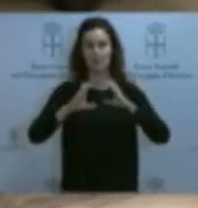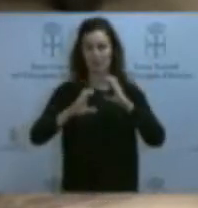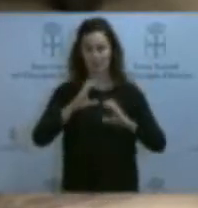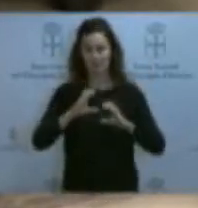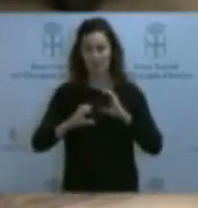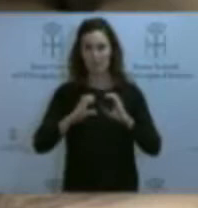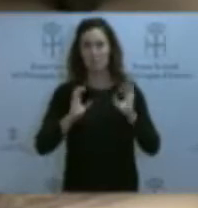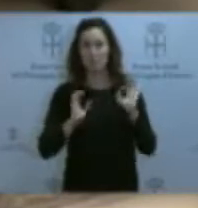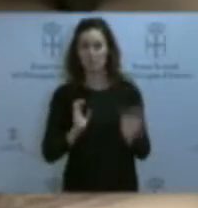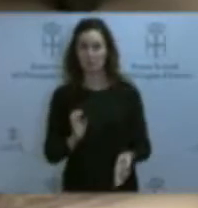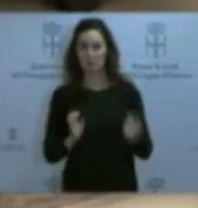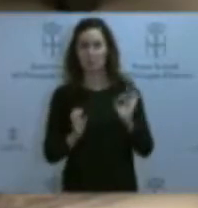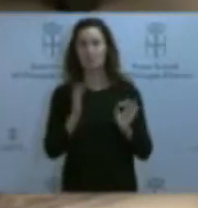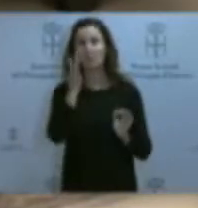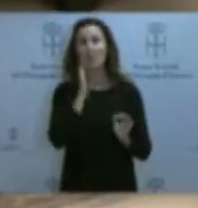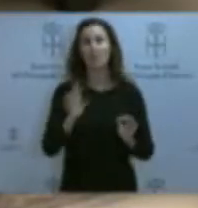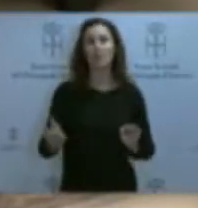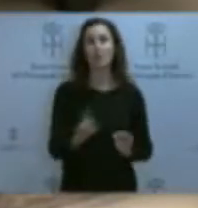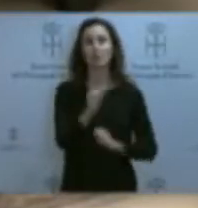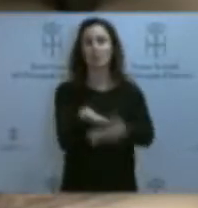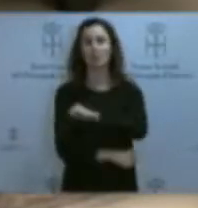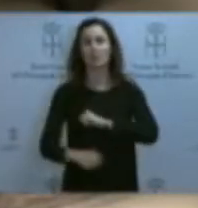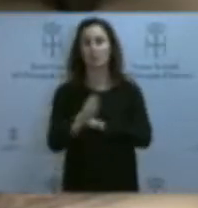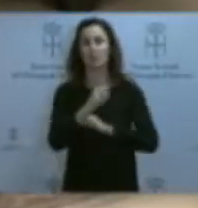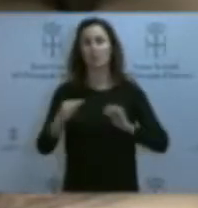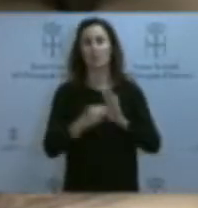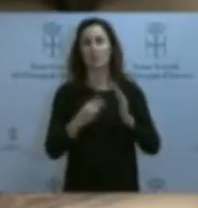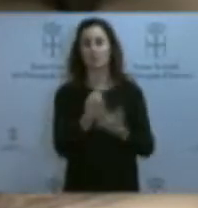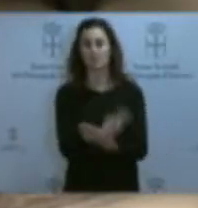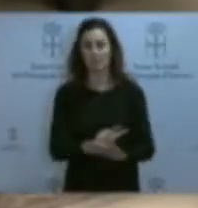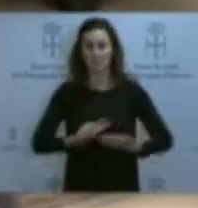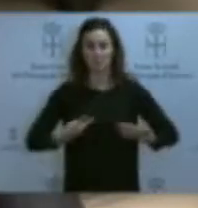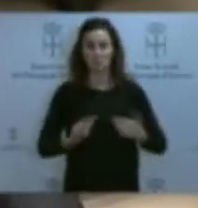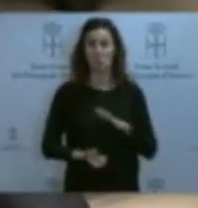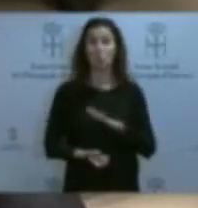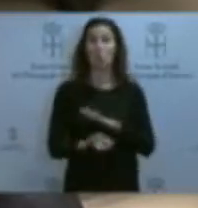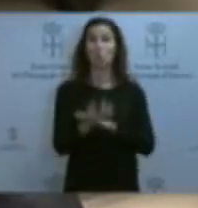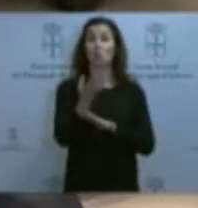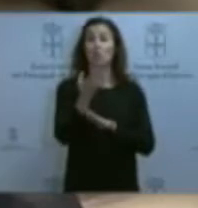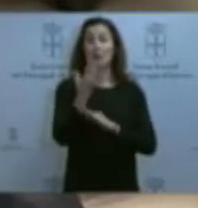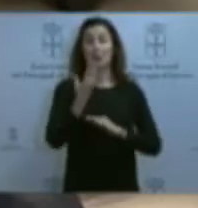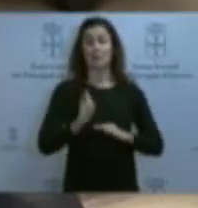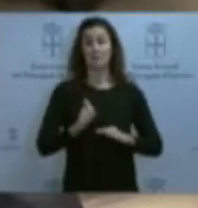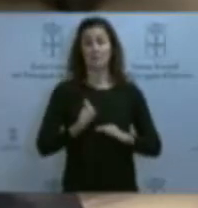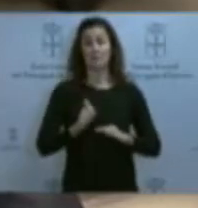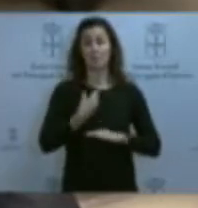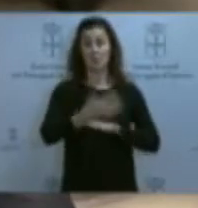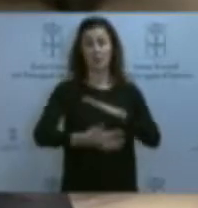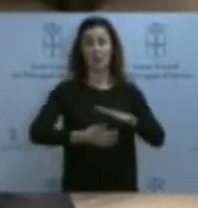el día 1 de agosto de 2017 se produjo la dimisión del jefe de